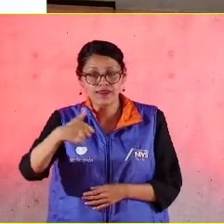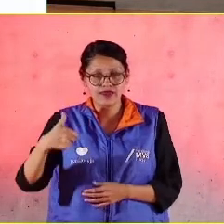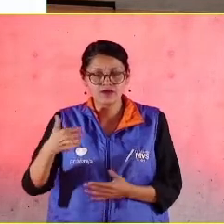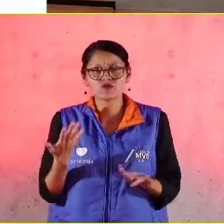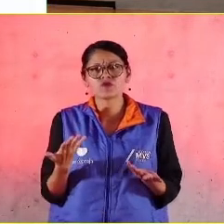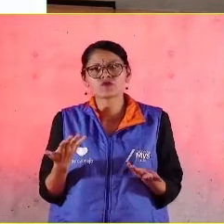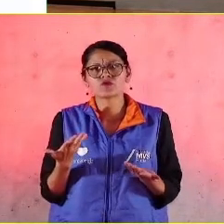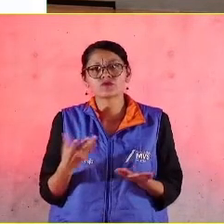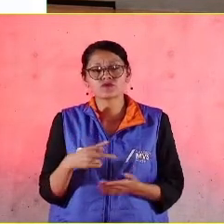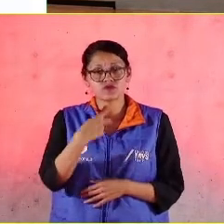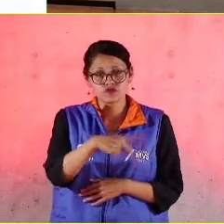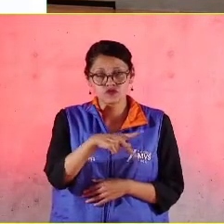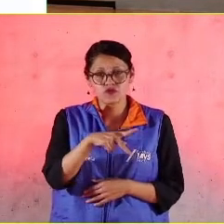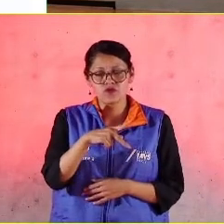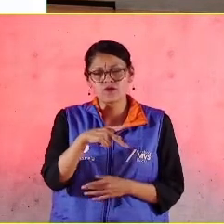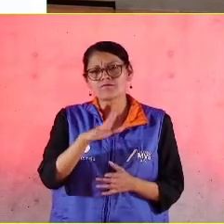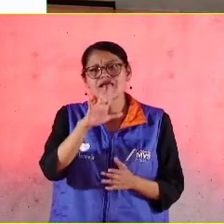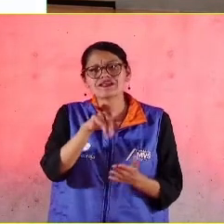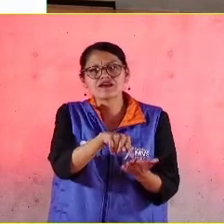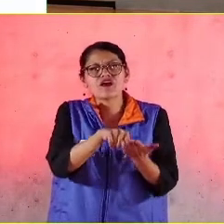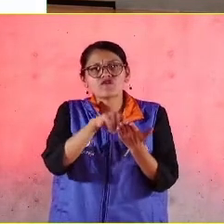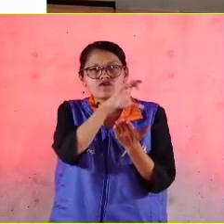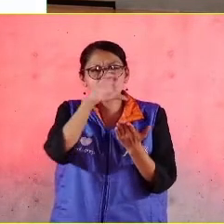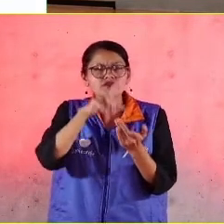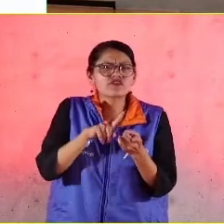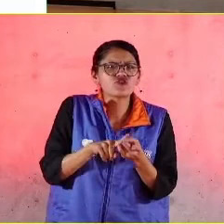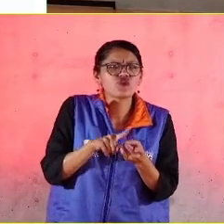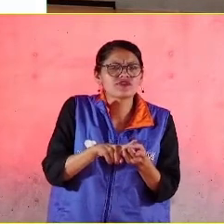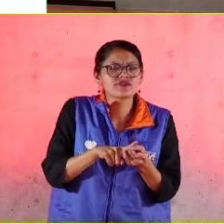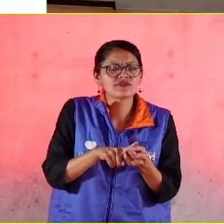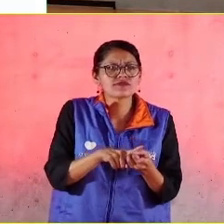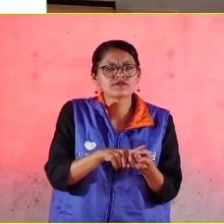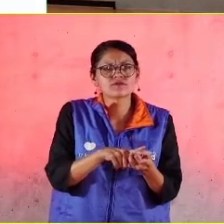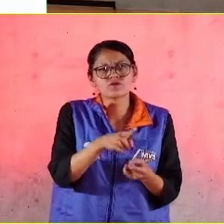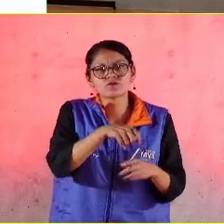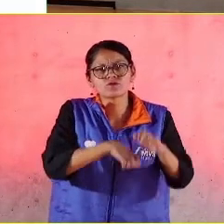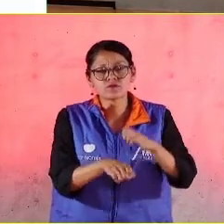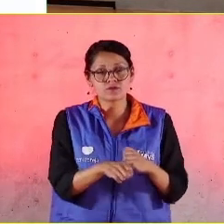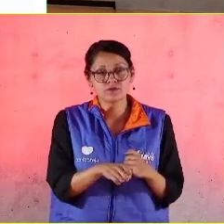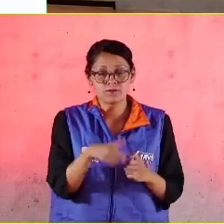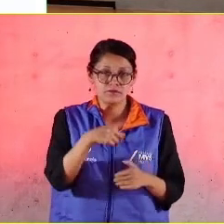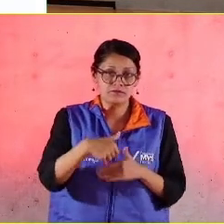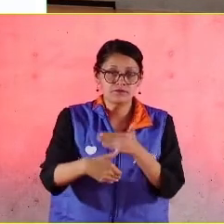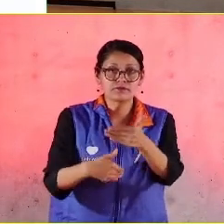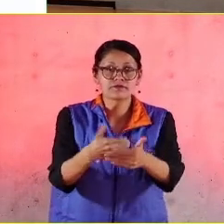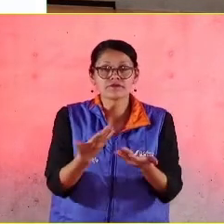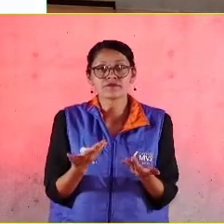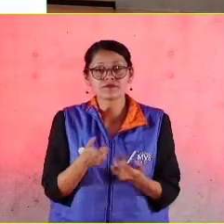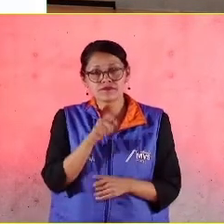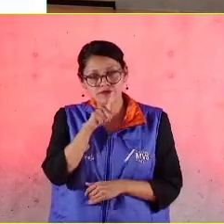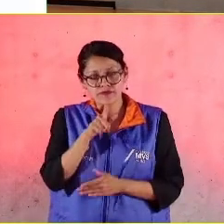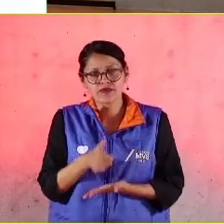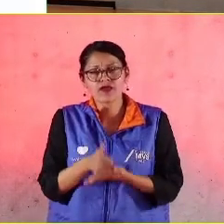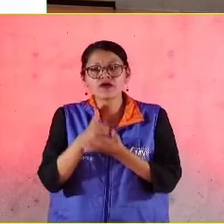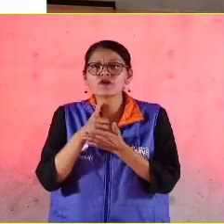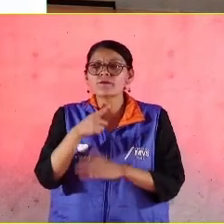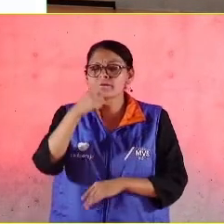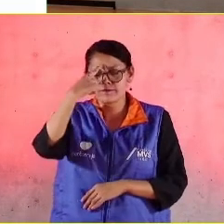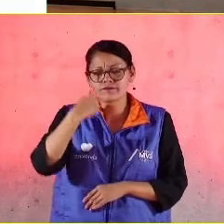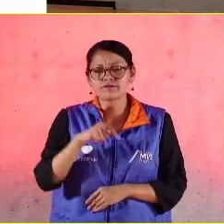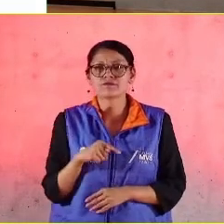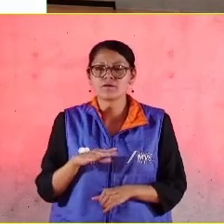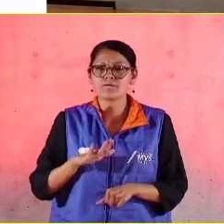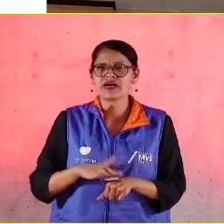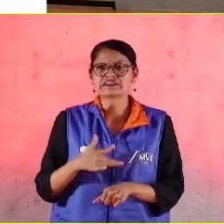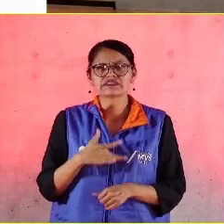fotografía de dónde está en un momento determinado, también le va a ayudar a tener